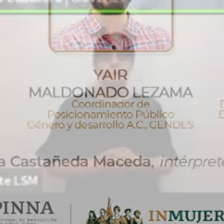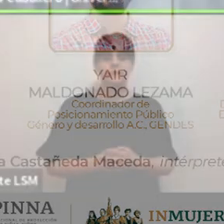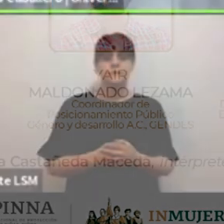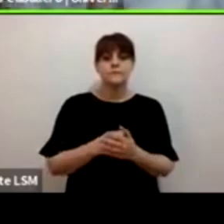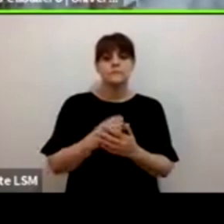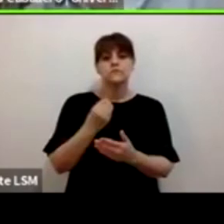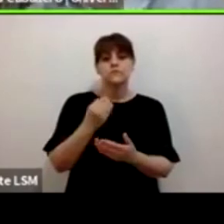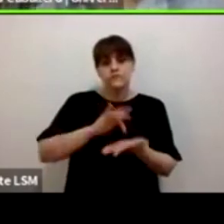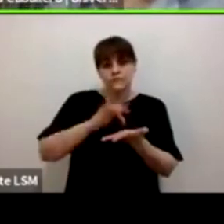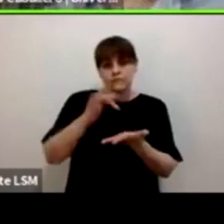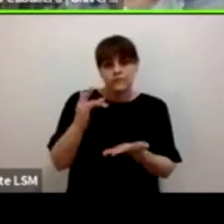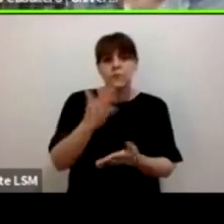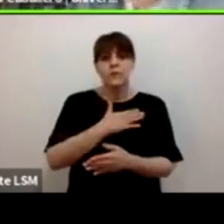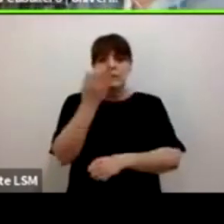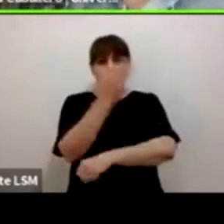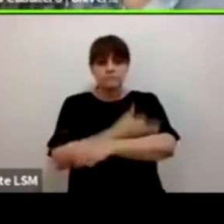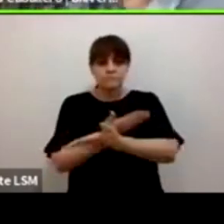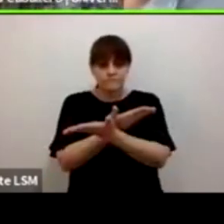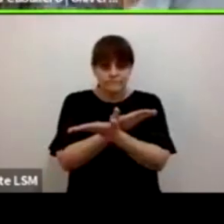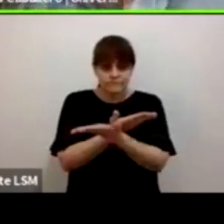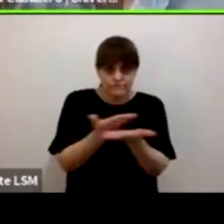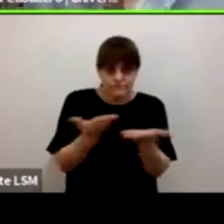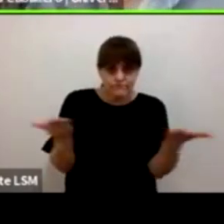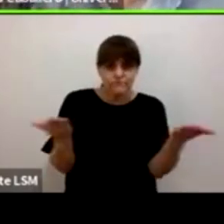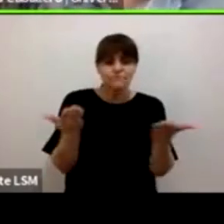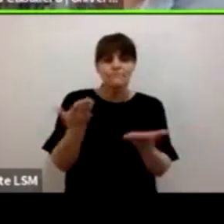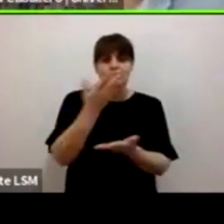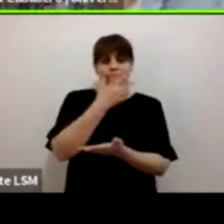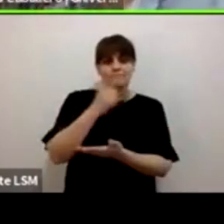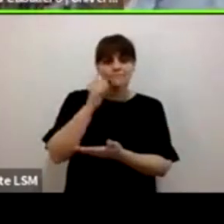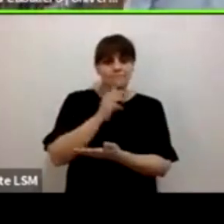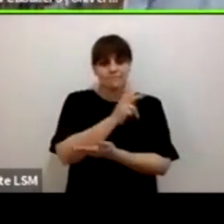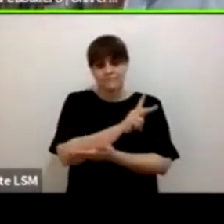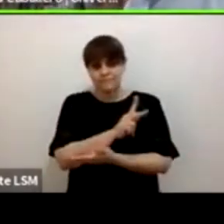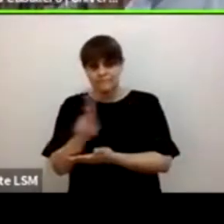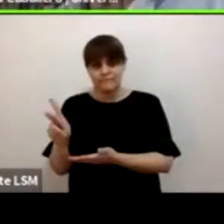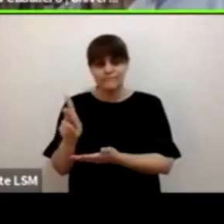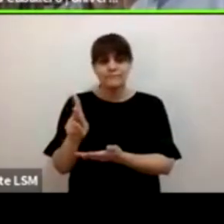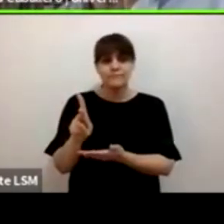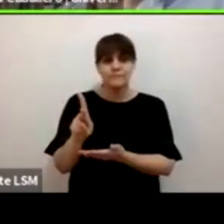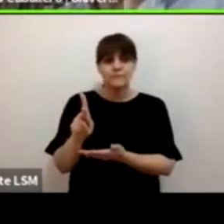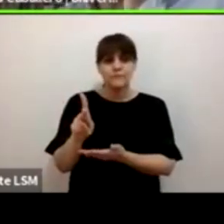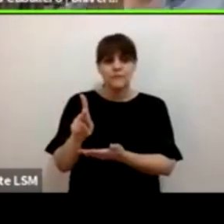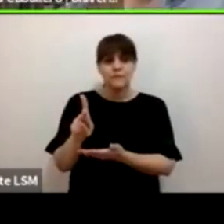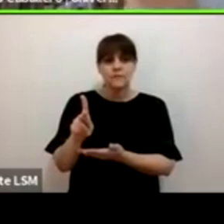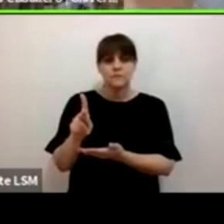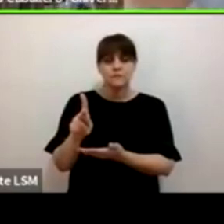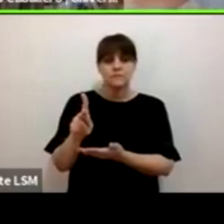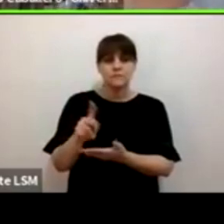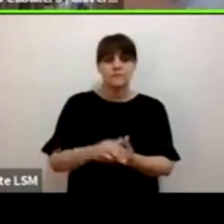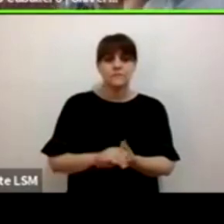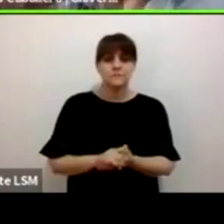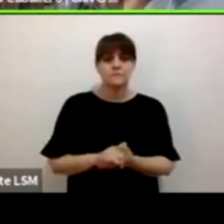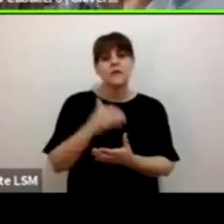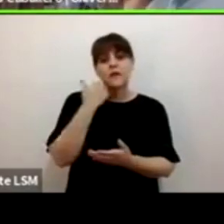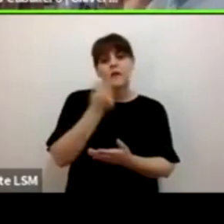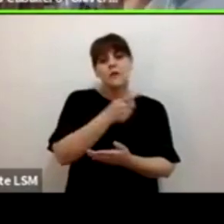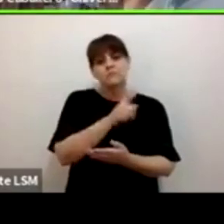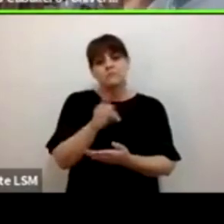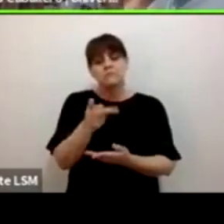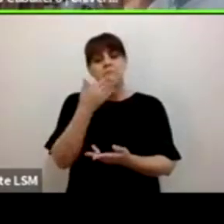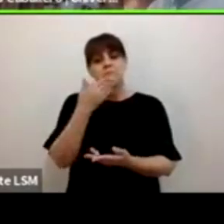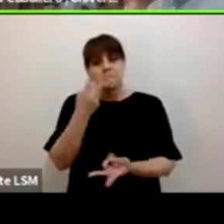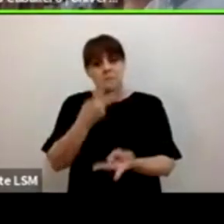Muy buenas tardes tengan todas y todos ustedes. Les quiero dar la bienvenida